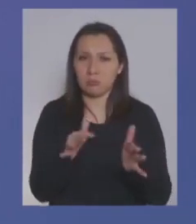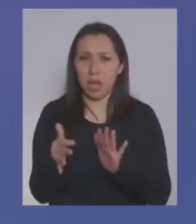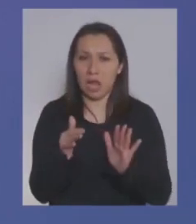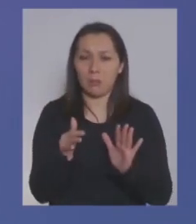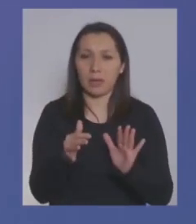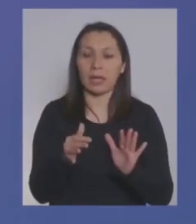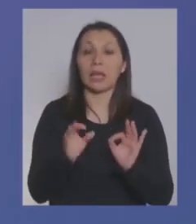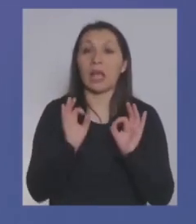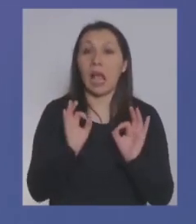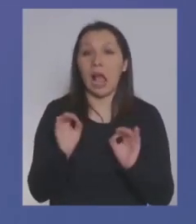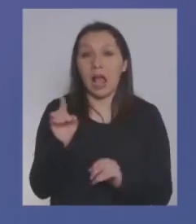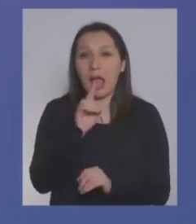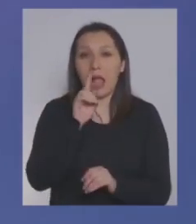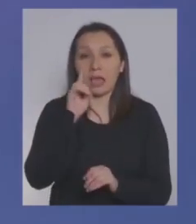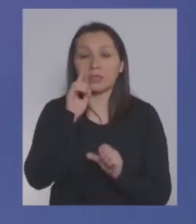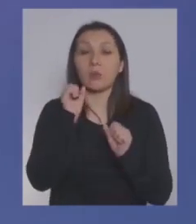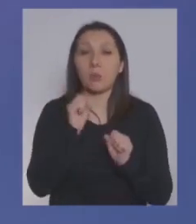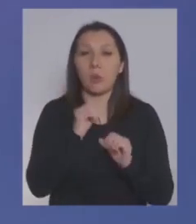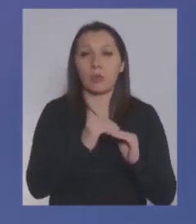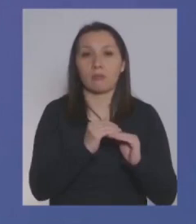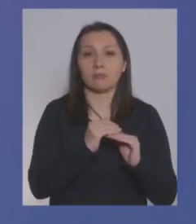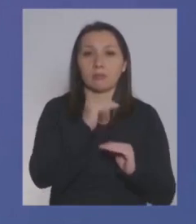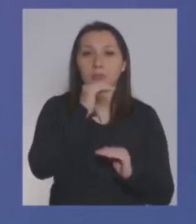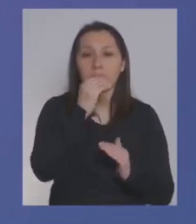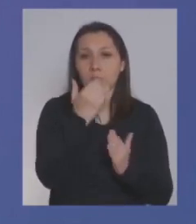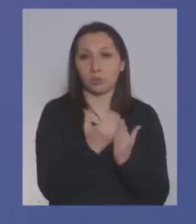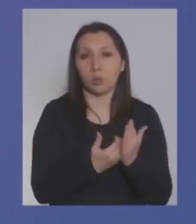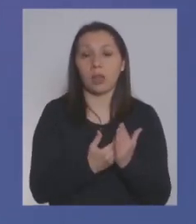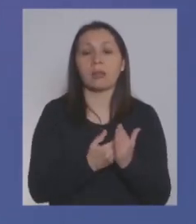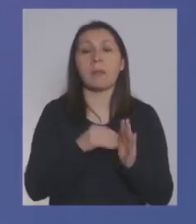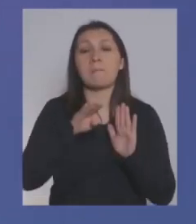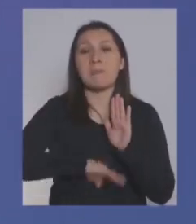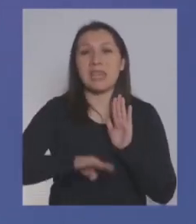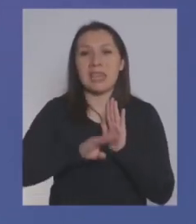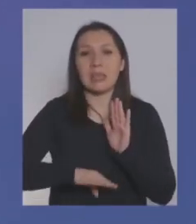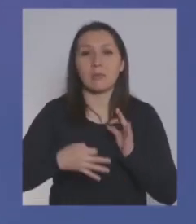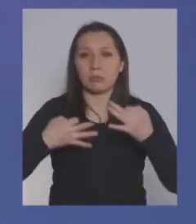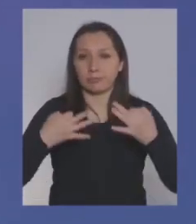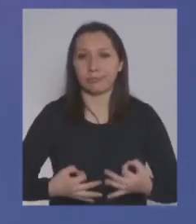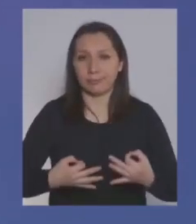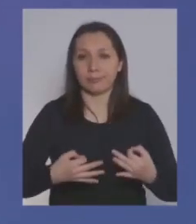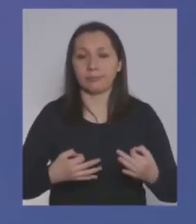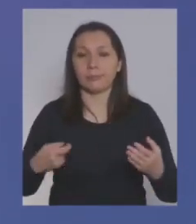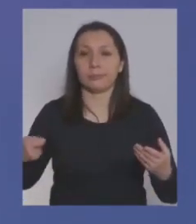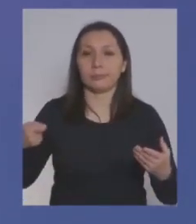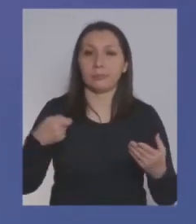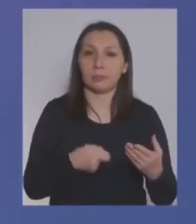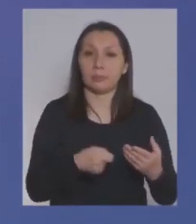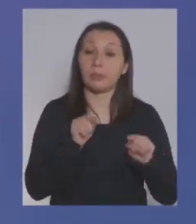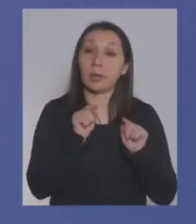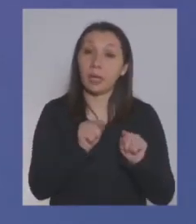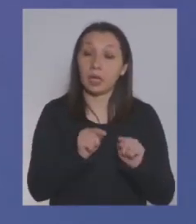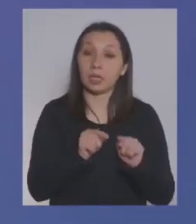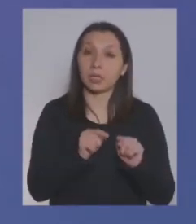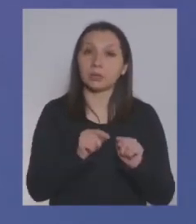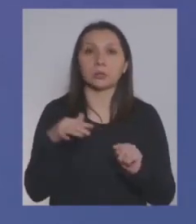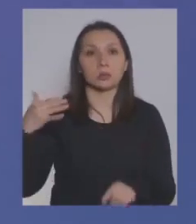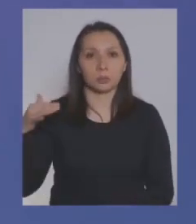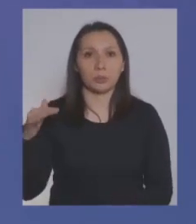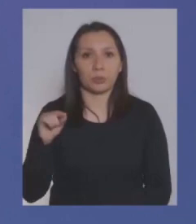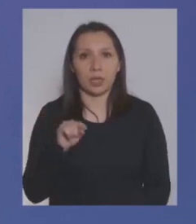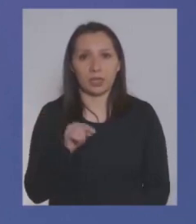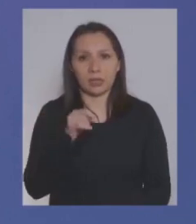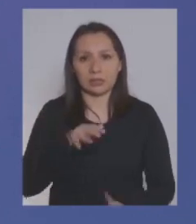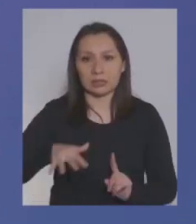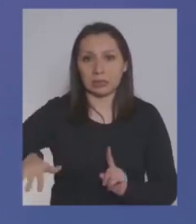ese es un mecanismo que permite aumentar el ingreso por eso un ingreso mínimo garantizado lo cual es extremadamente relevante